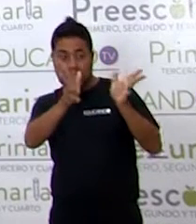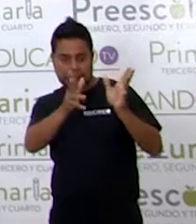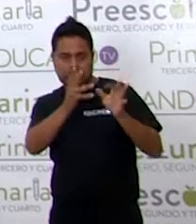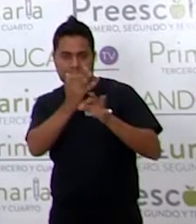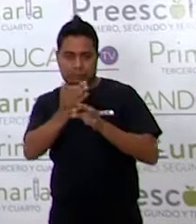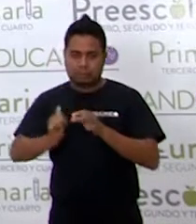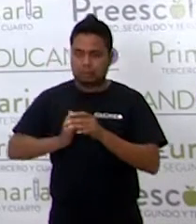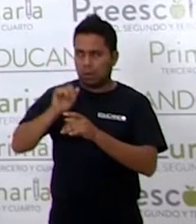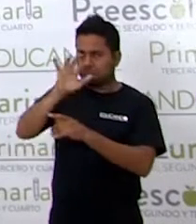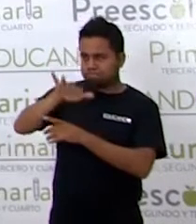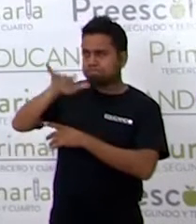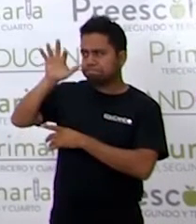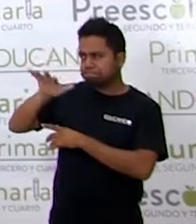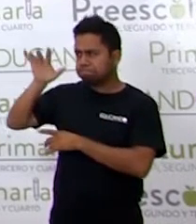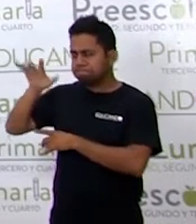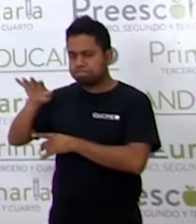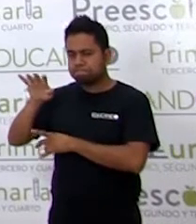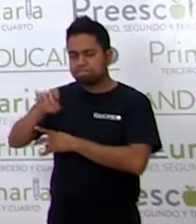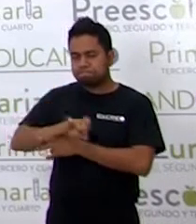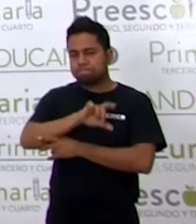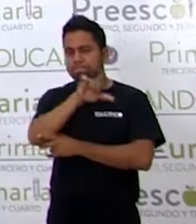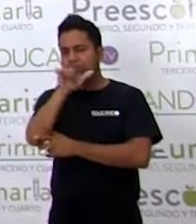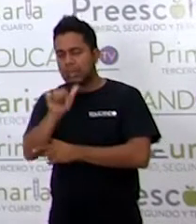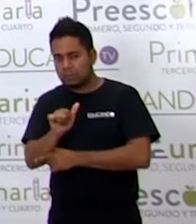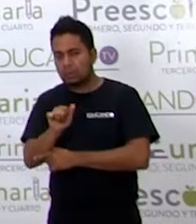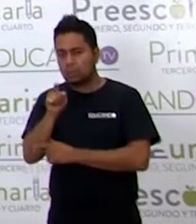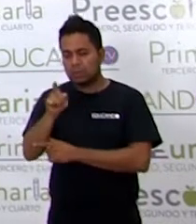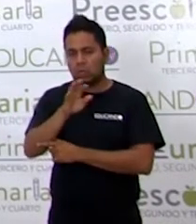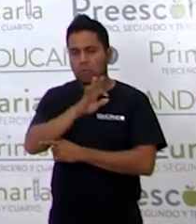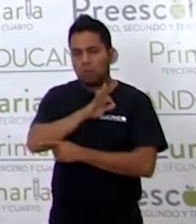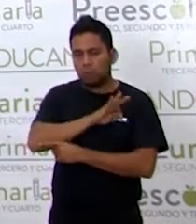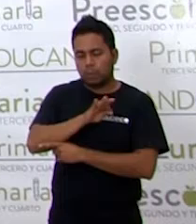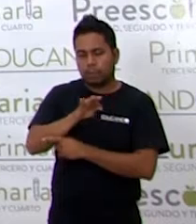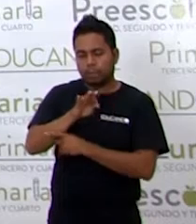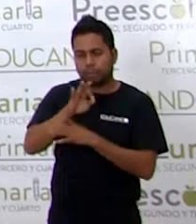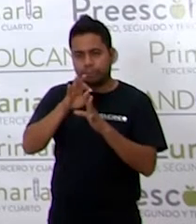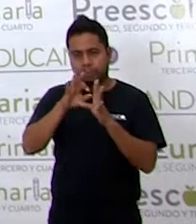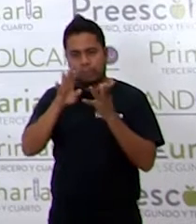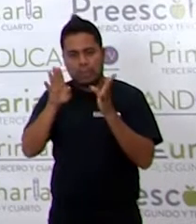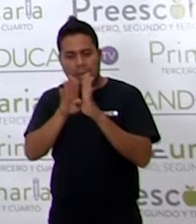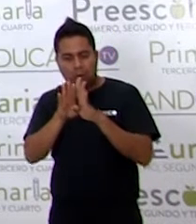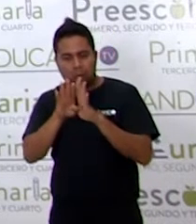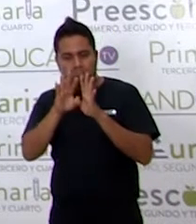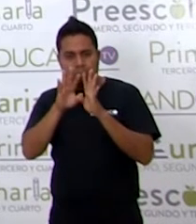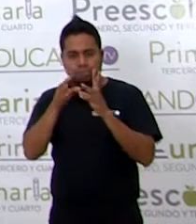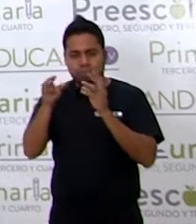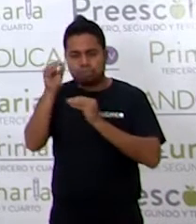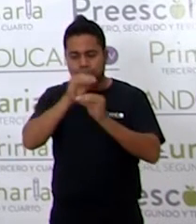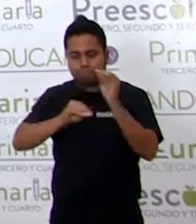Y después Busca La forma De que se